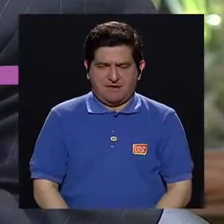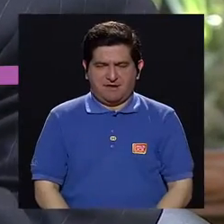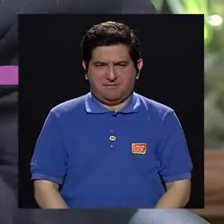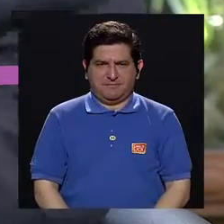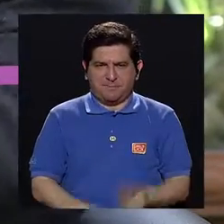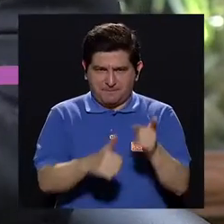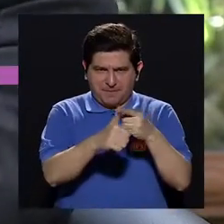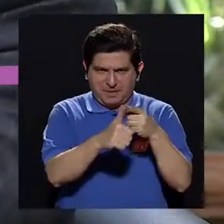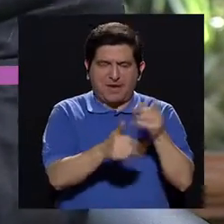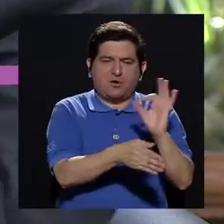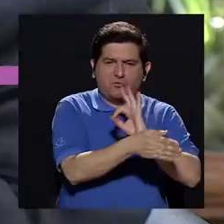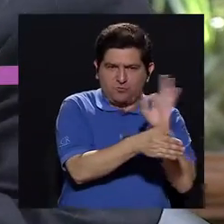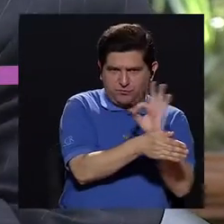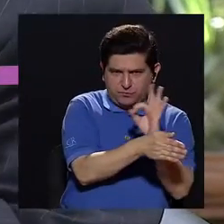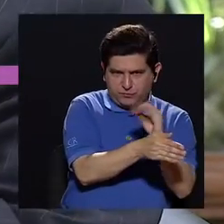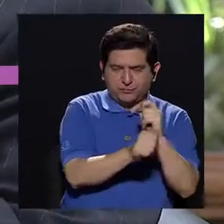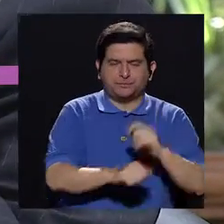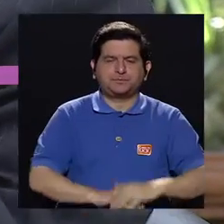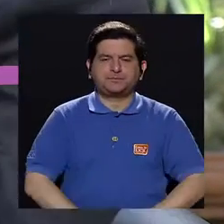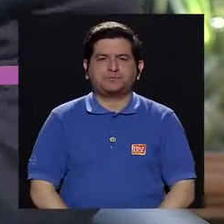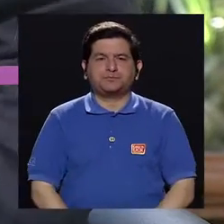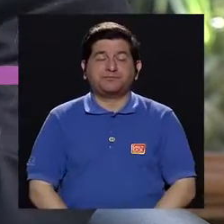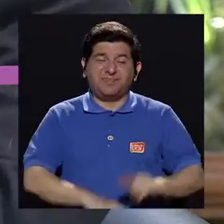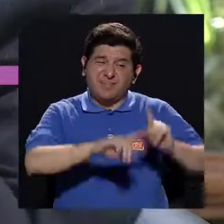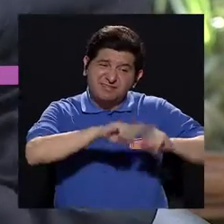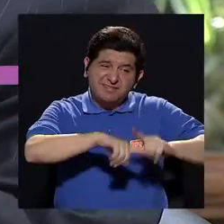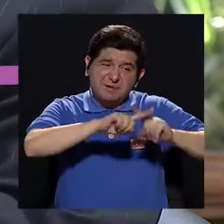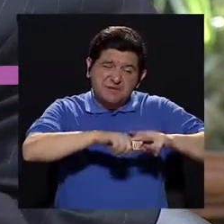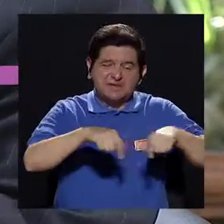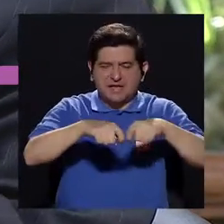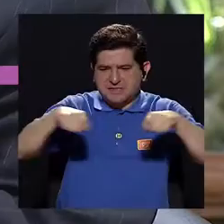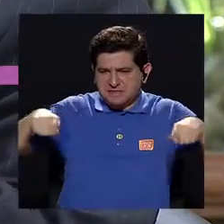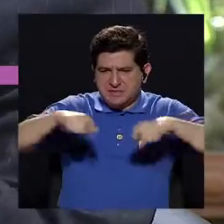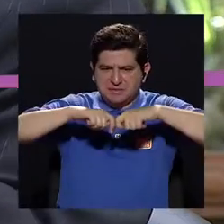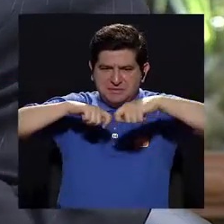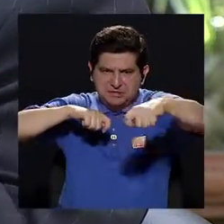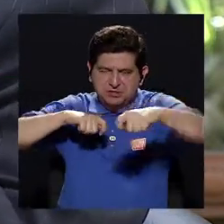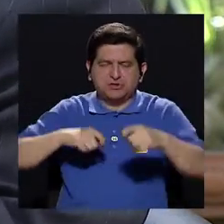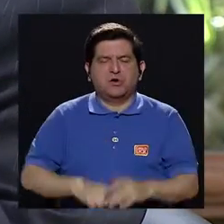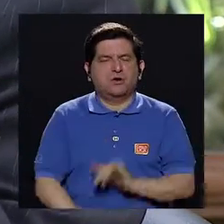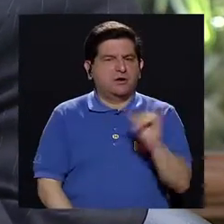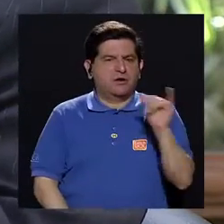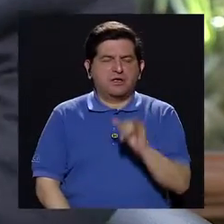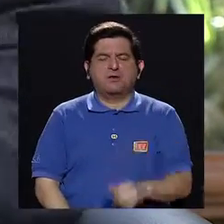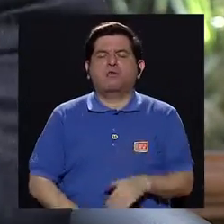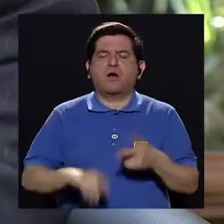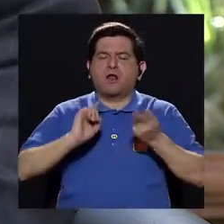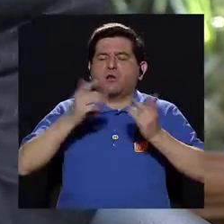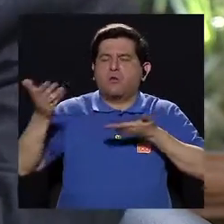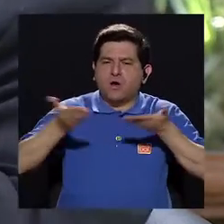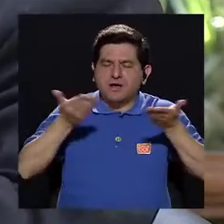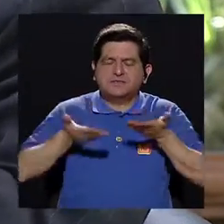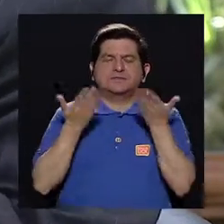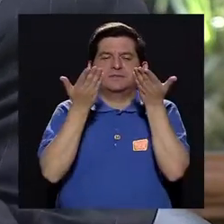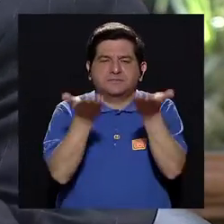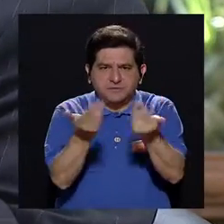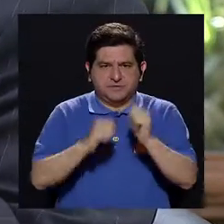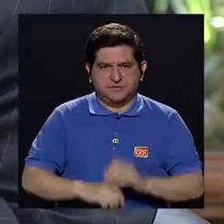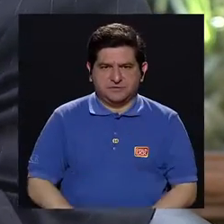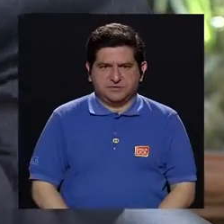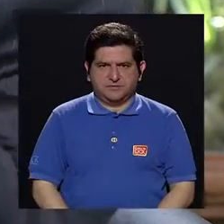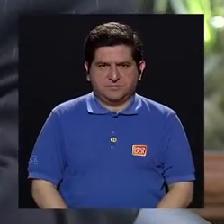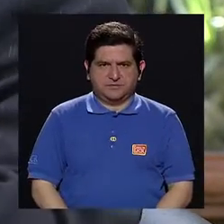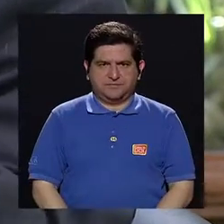como el funcionamiento. Va a depender mucho del tamaño, va a depender mucho también de los servicios que se brinden.